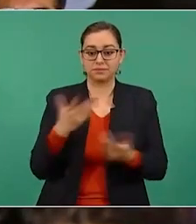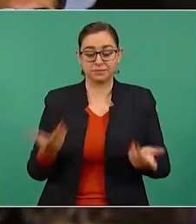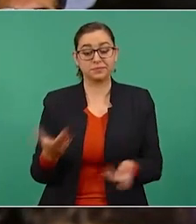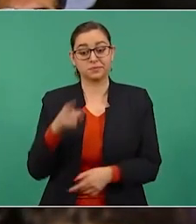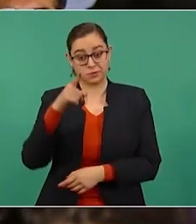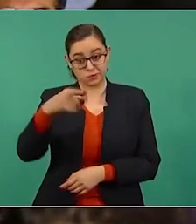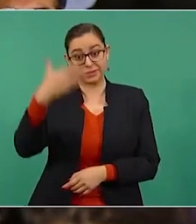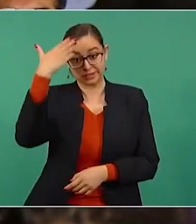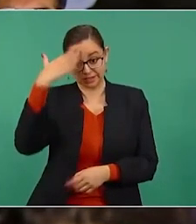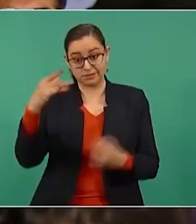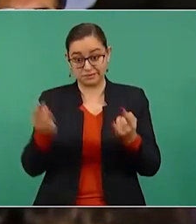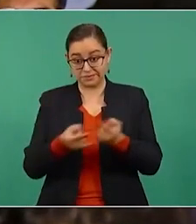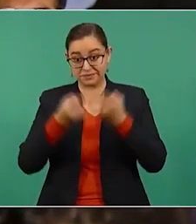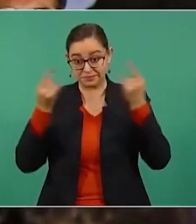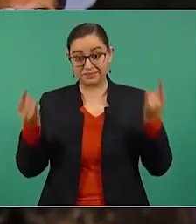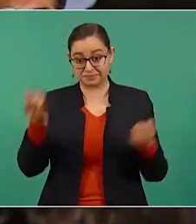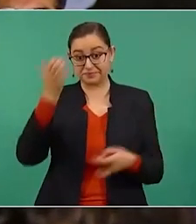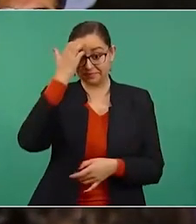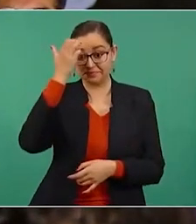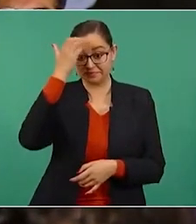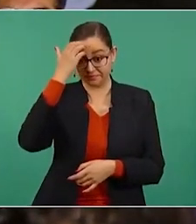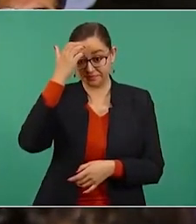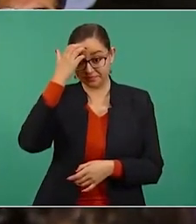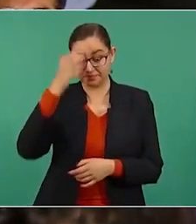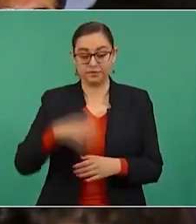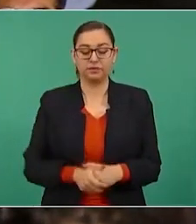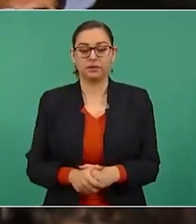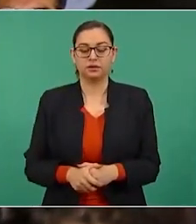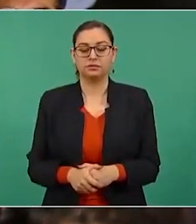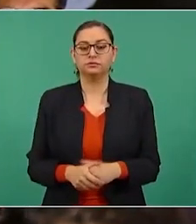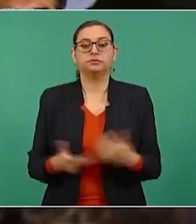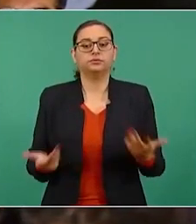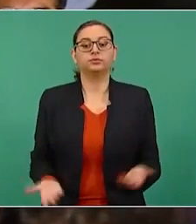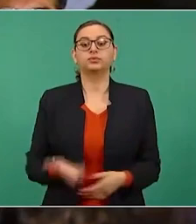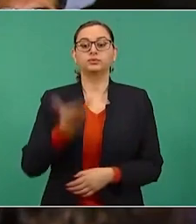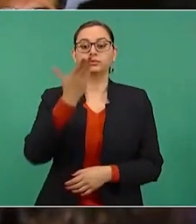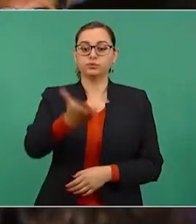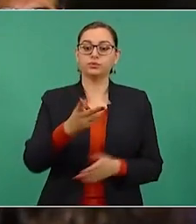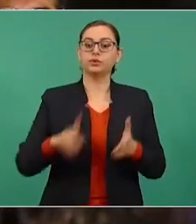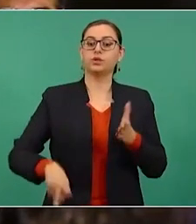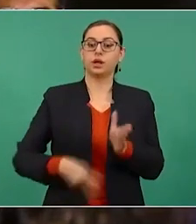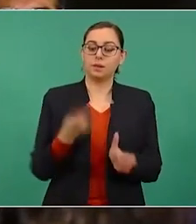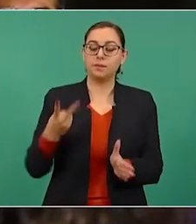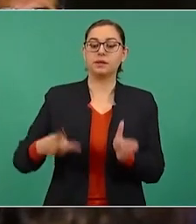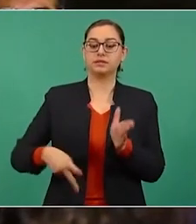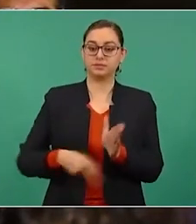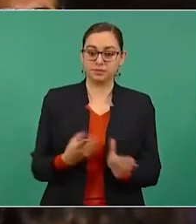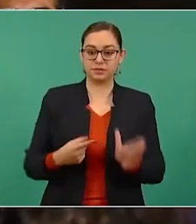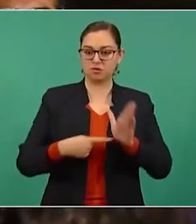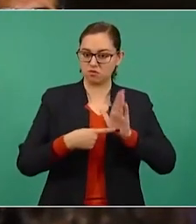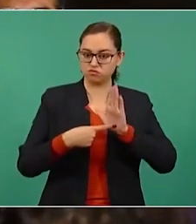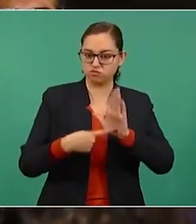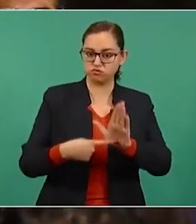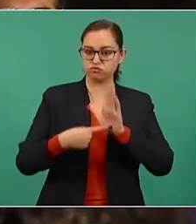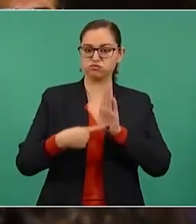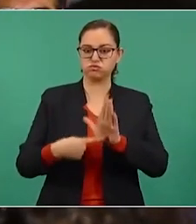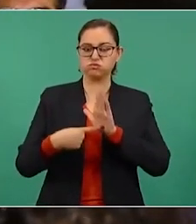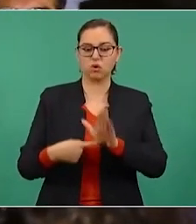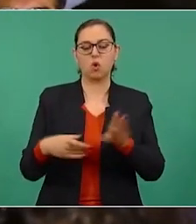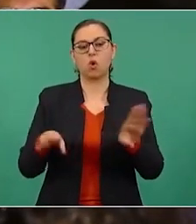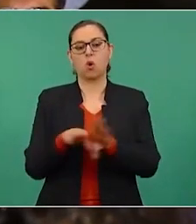conoce de sobra. Señor presidente, usted ha exhibido aquí la sevicia de la derecha corporativista.